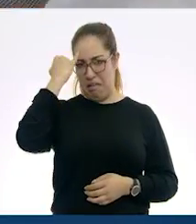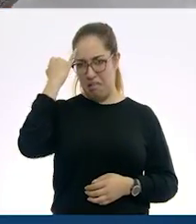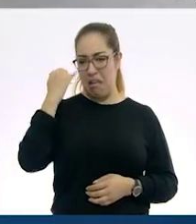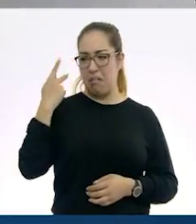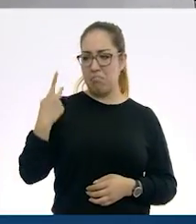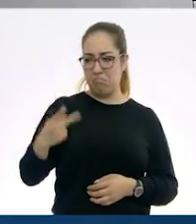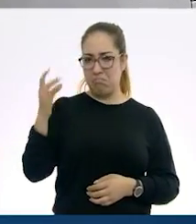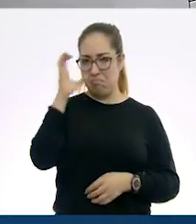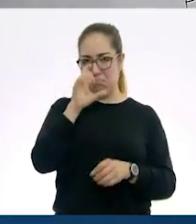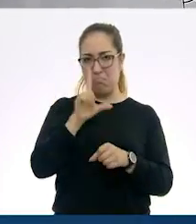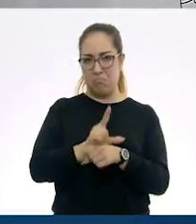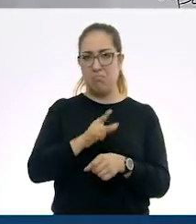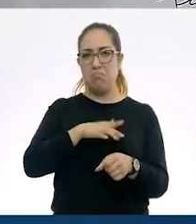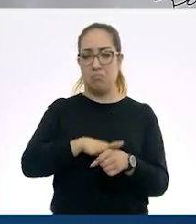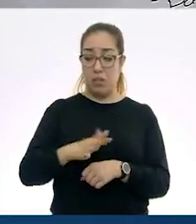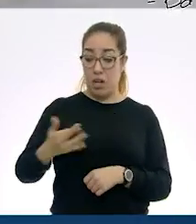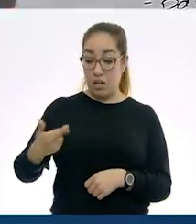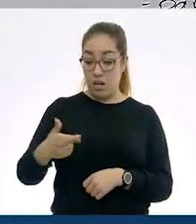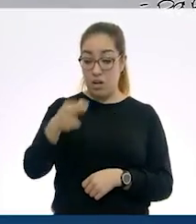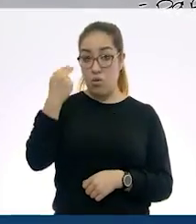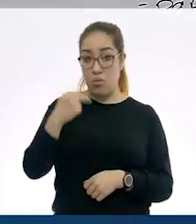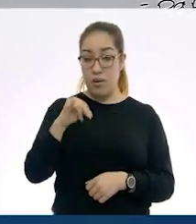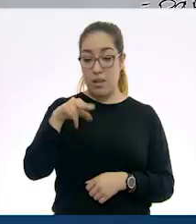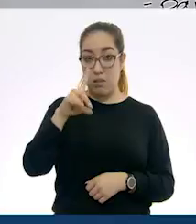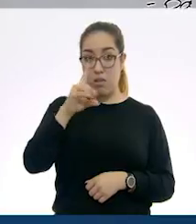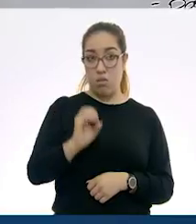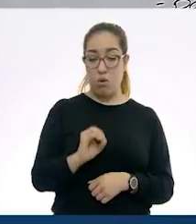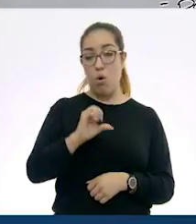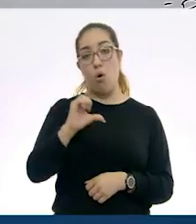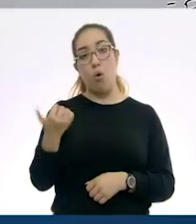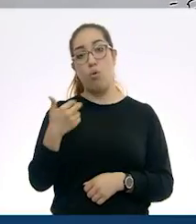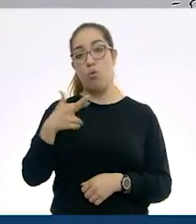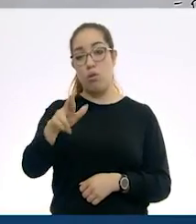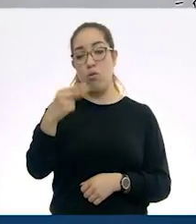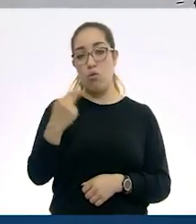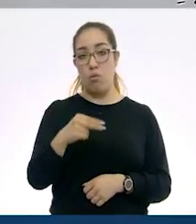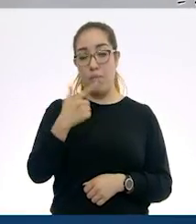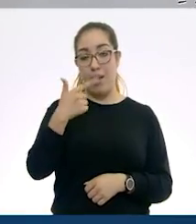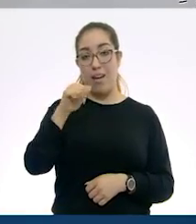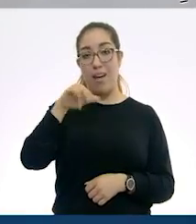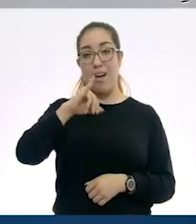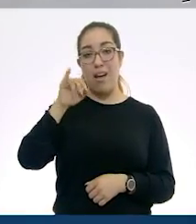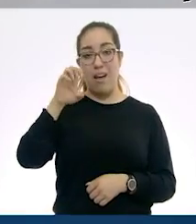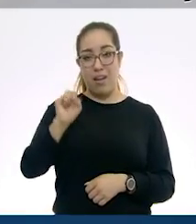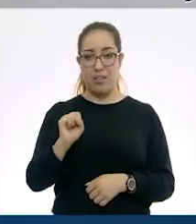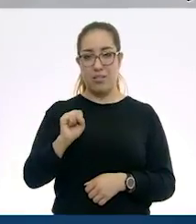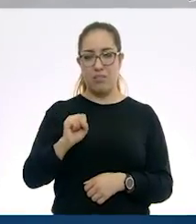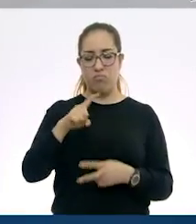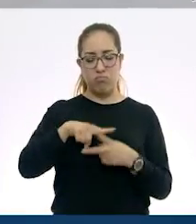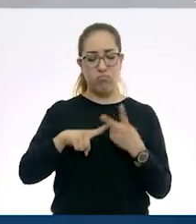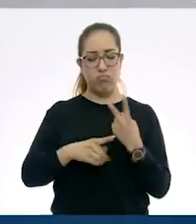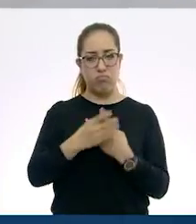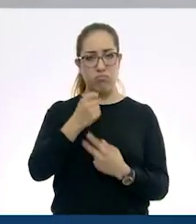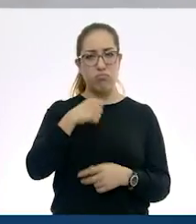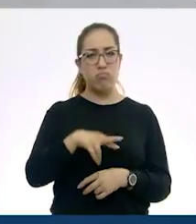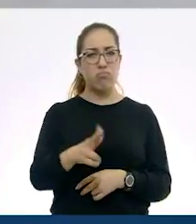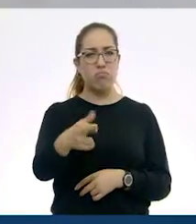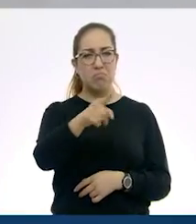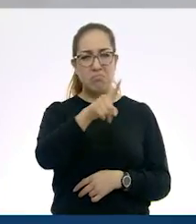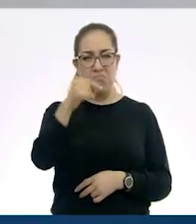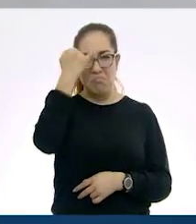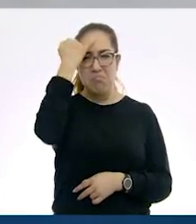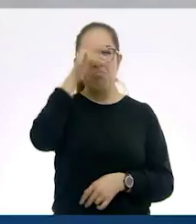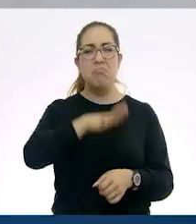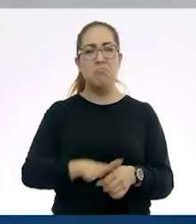a las orillas del río Indo y del Ganges, como lo habíamos mencionado en la sesión anterior. ¿Qué se imaginan que pudieron haber hecho?